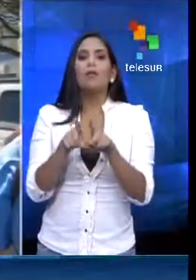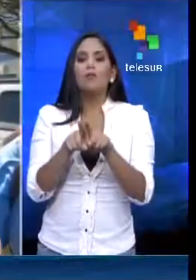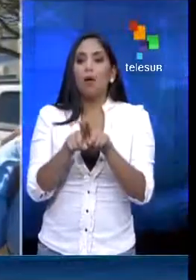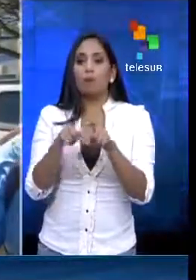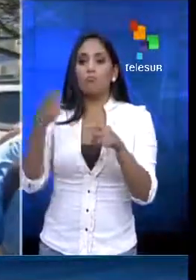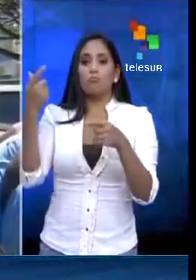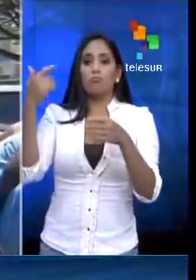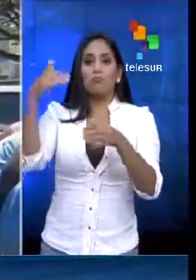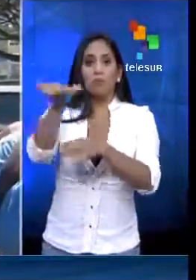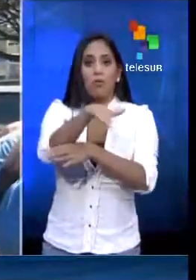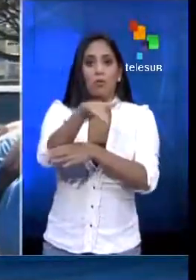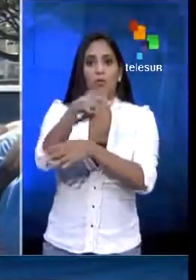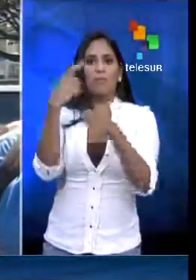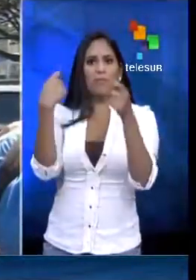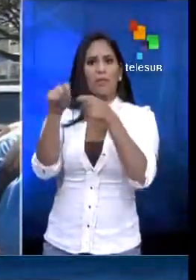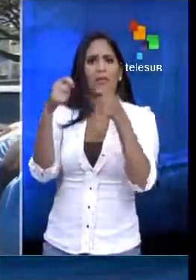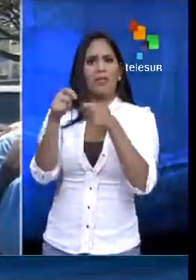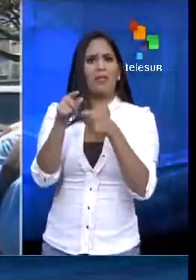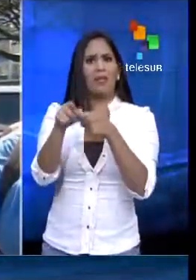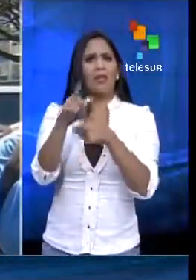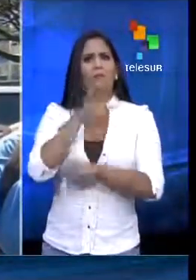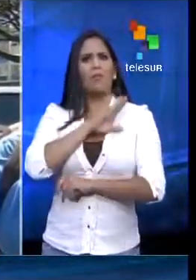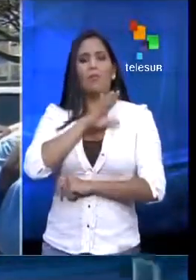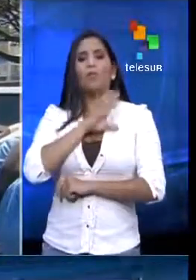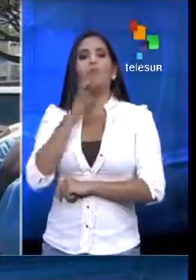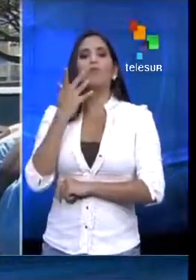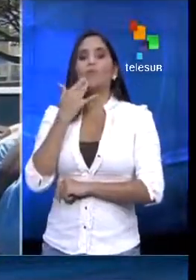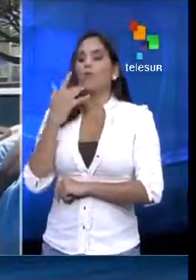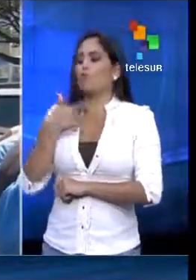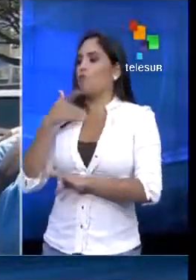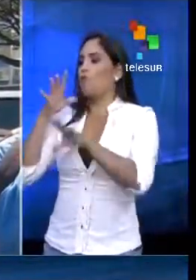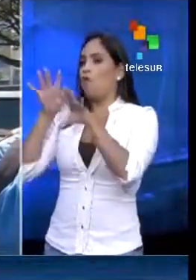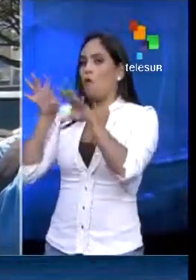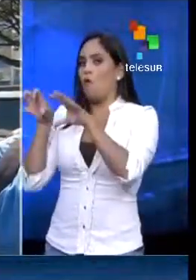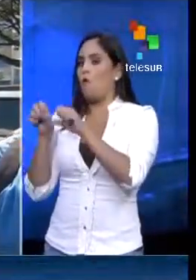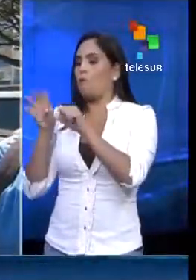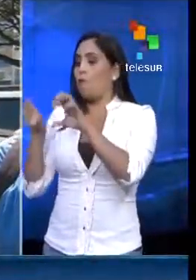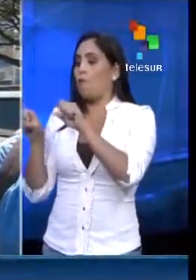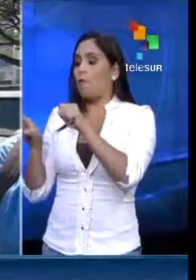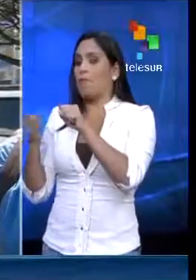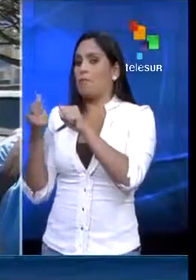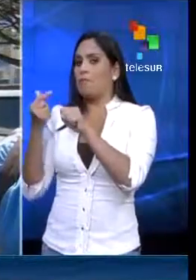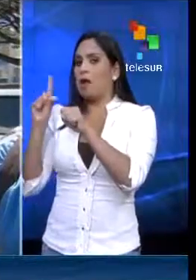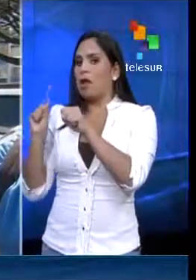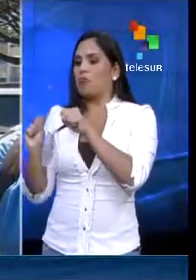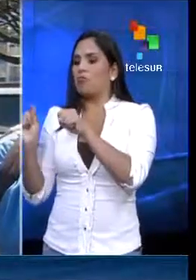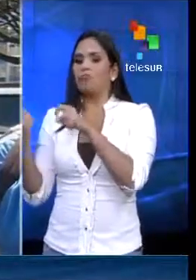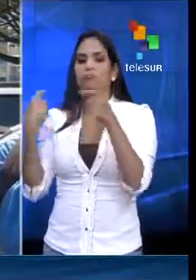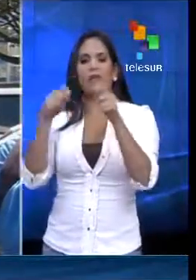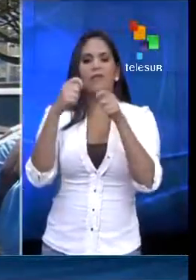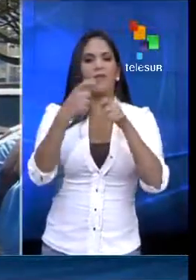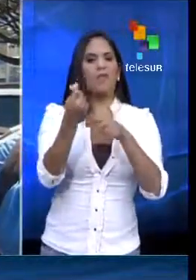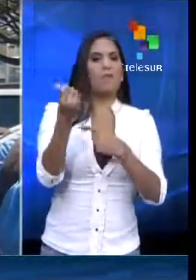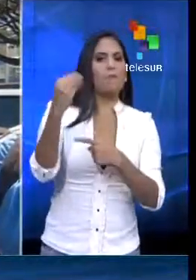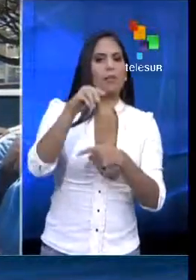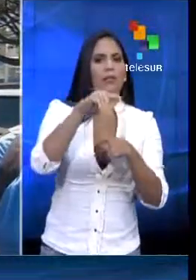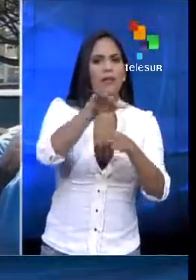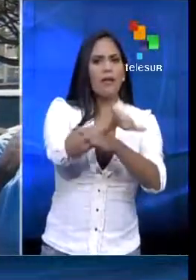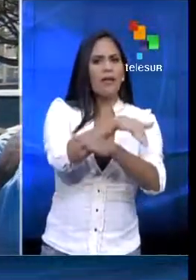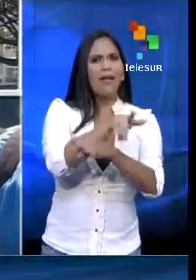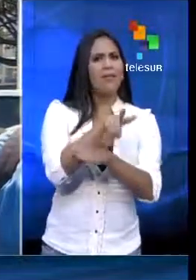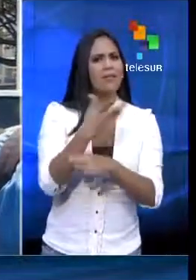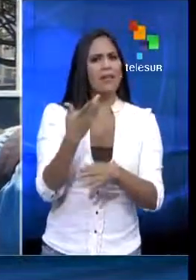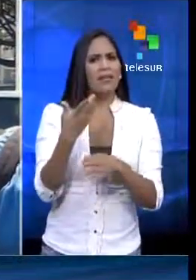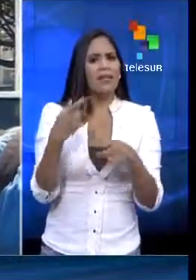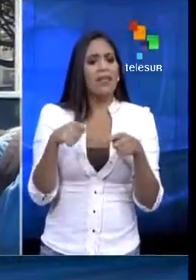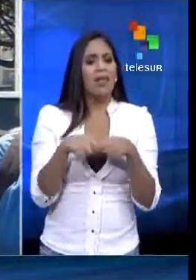a través del bachaquismo. Tengan conciencia de que eso no está bien, de que están dañando a sus mismos congéneres, están